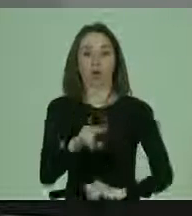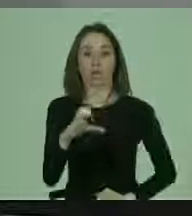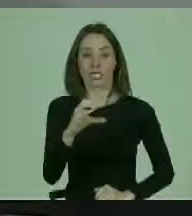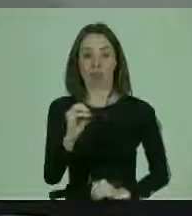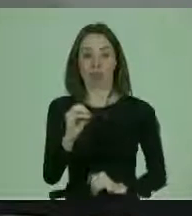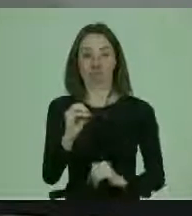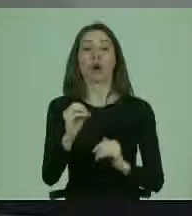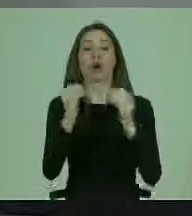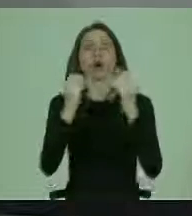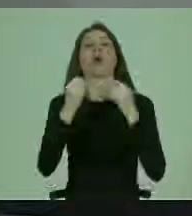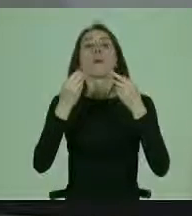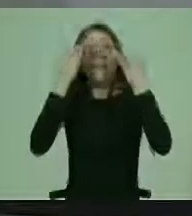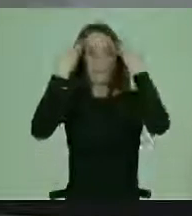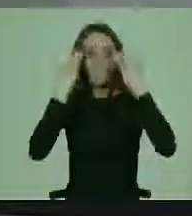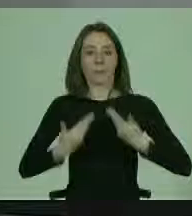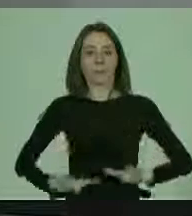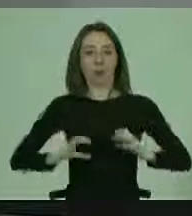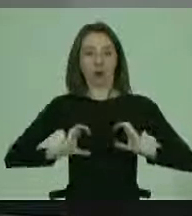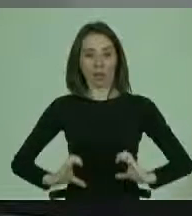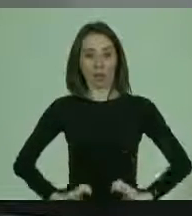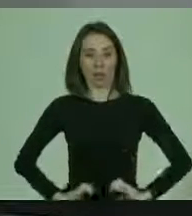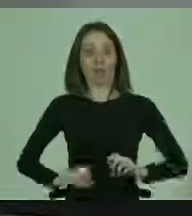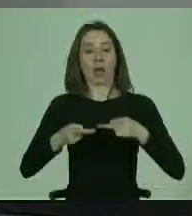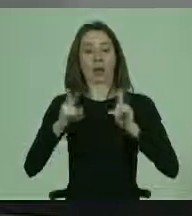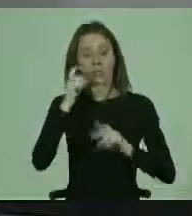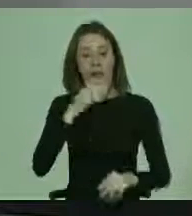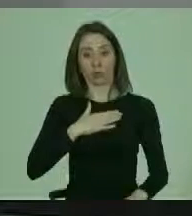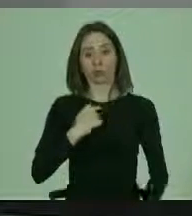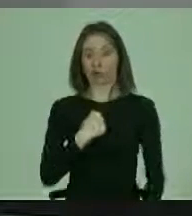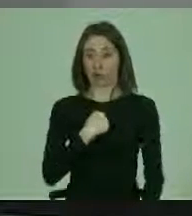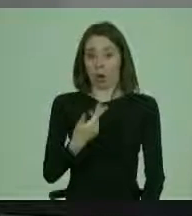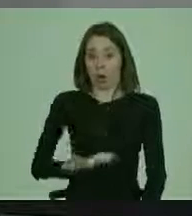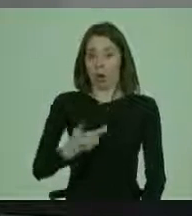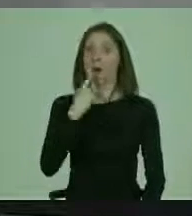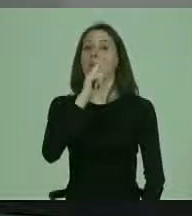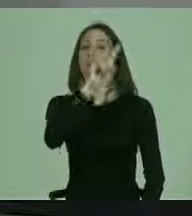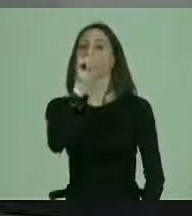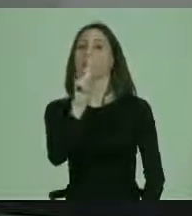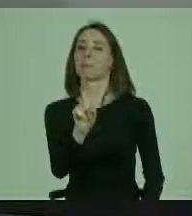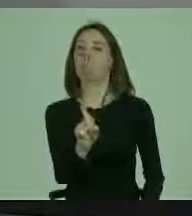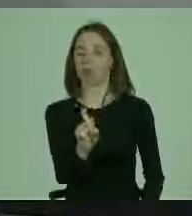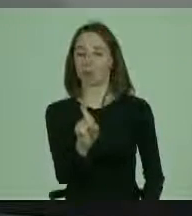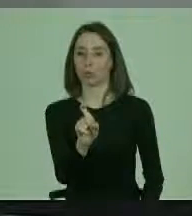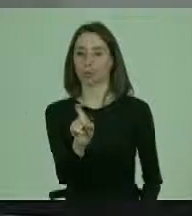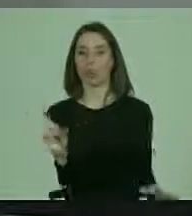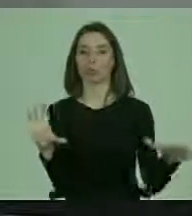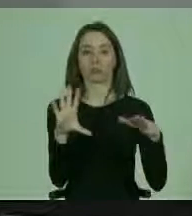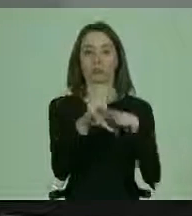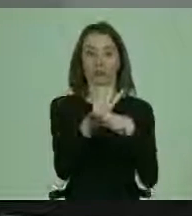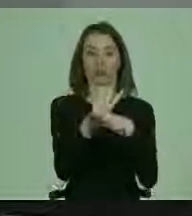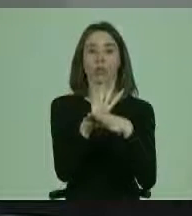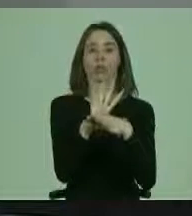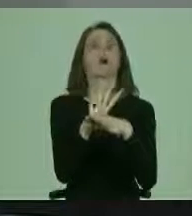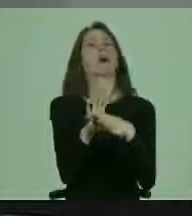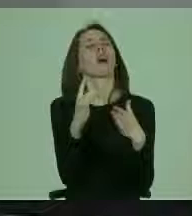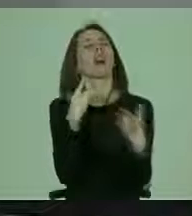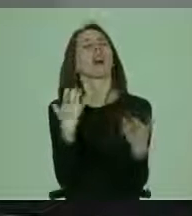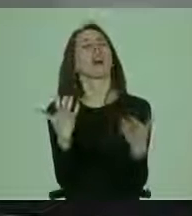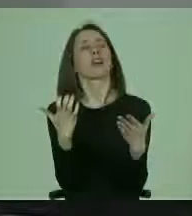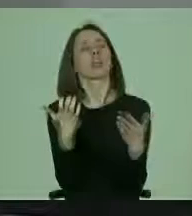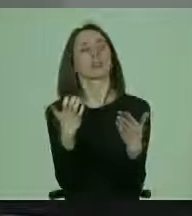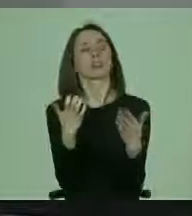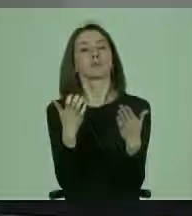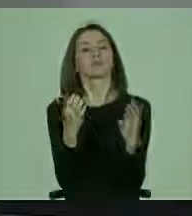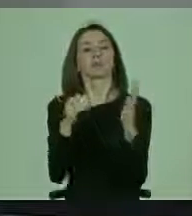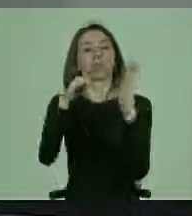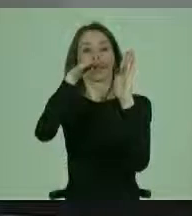humanos. Y yo desde ya planteo una pregunta. ¿Qué concordancia hay entre el